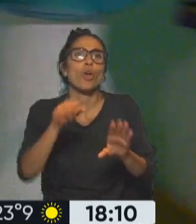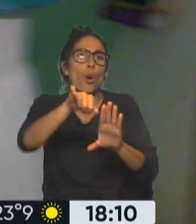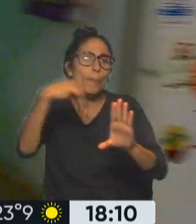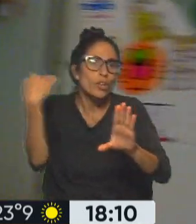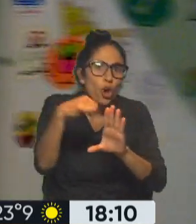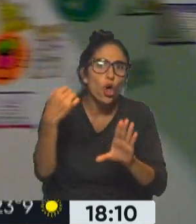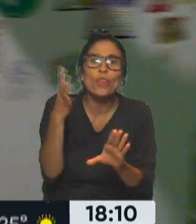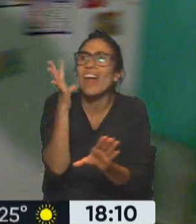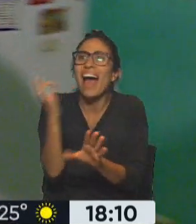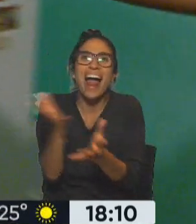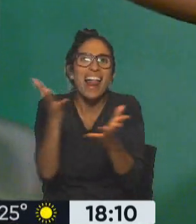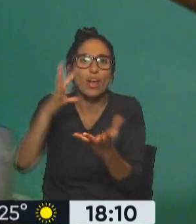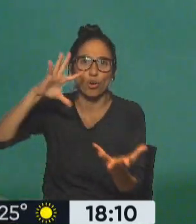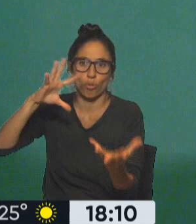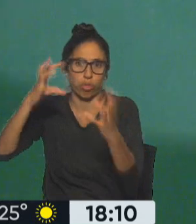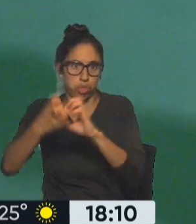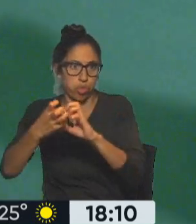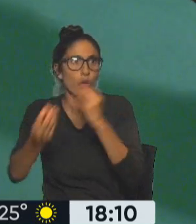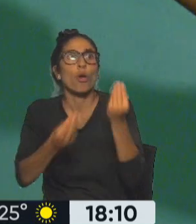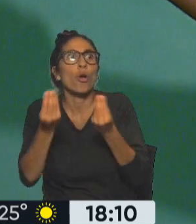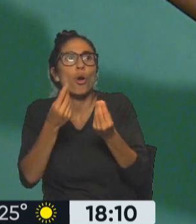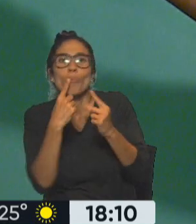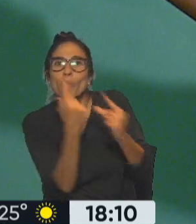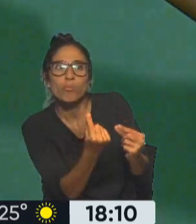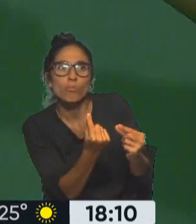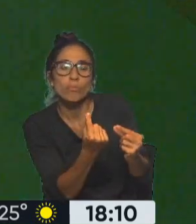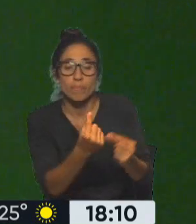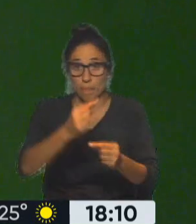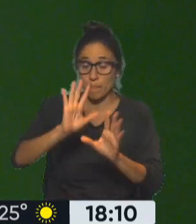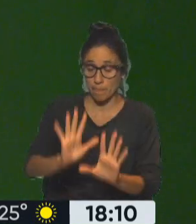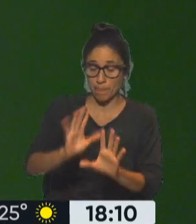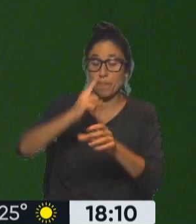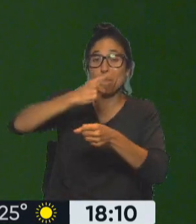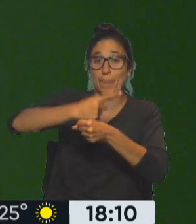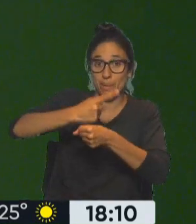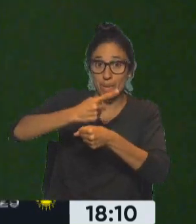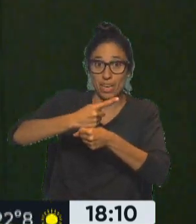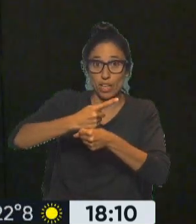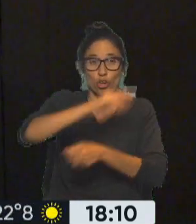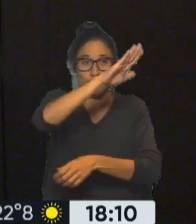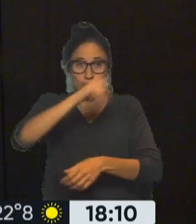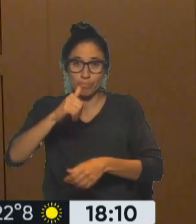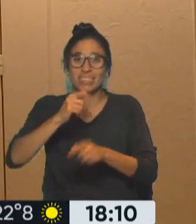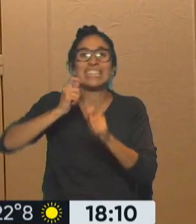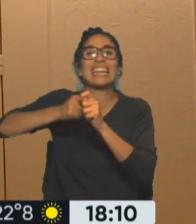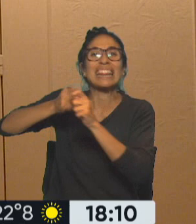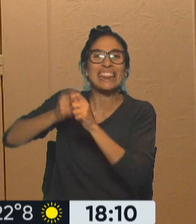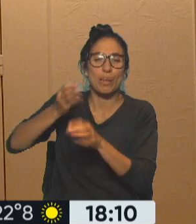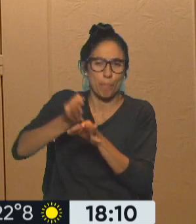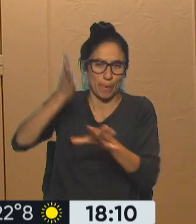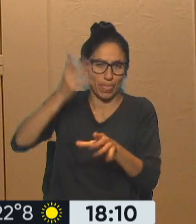complejo. Primero, lo que hay que hacer es llamar a un técnico que verifique si el electrodoméstico está quemado o si el